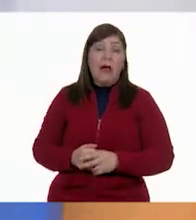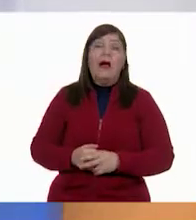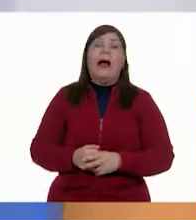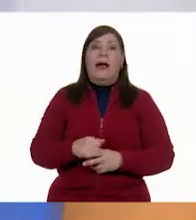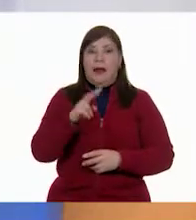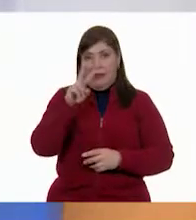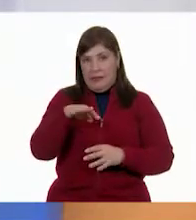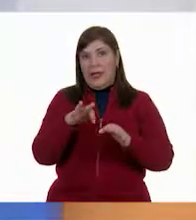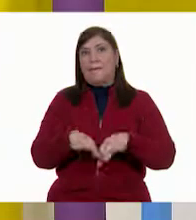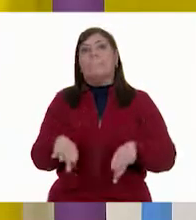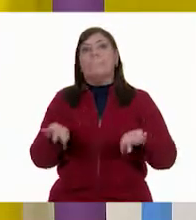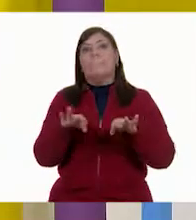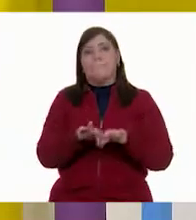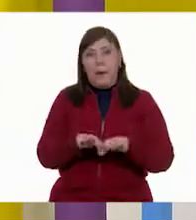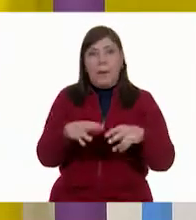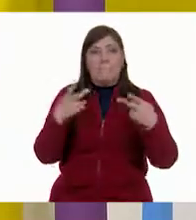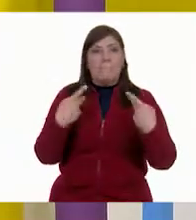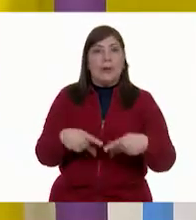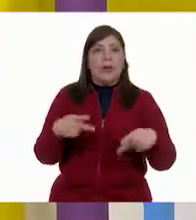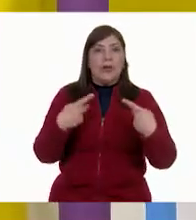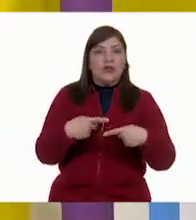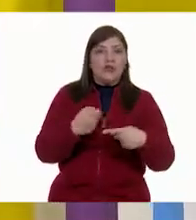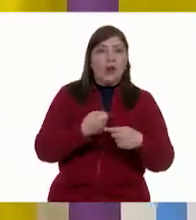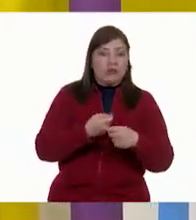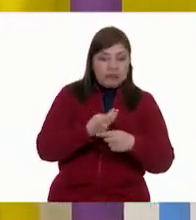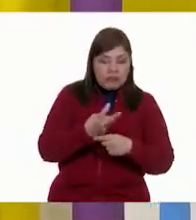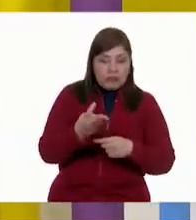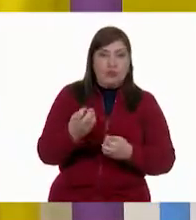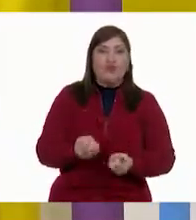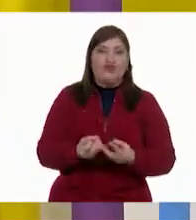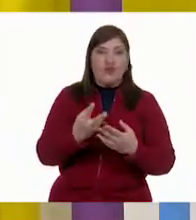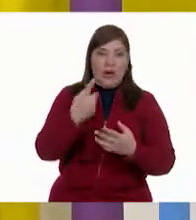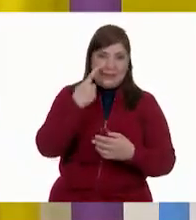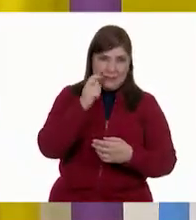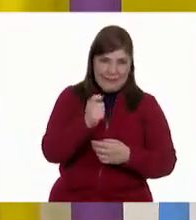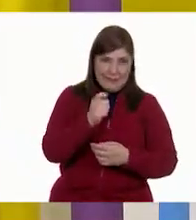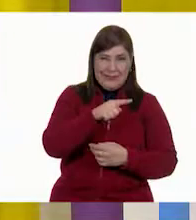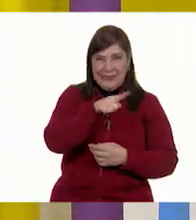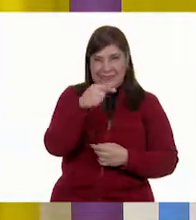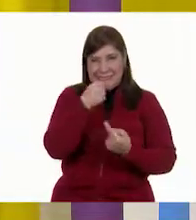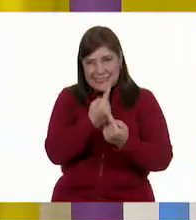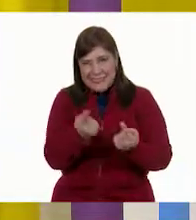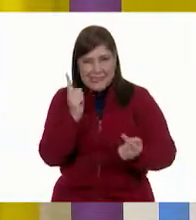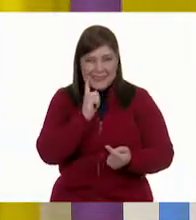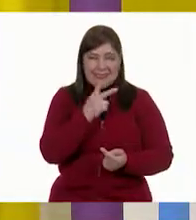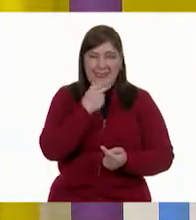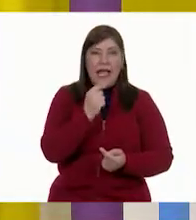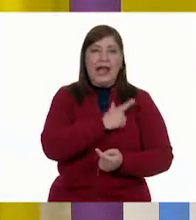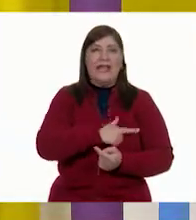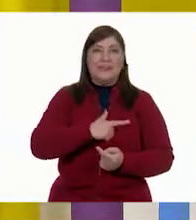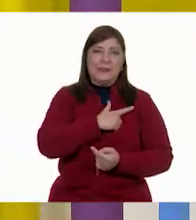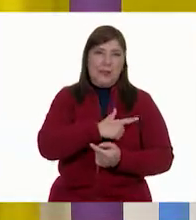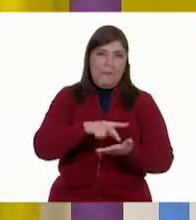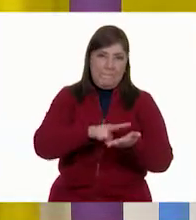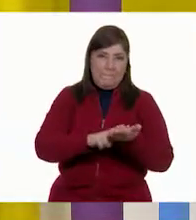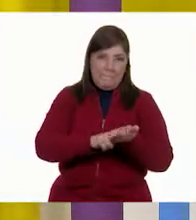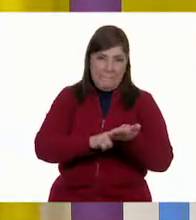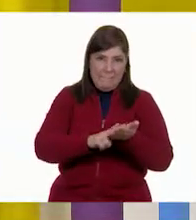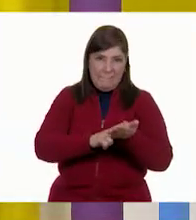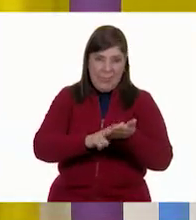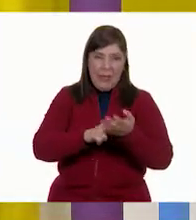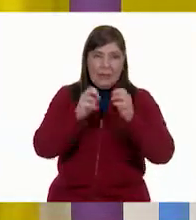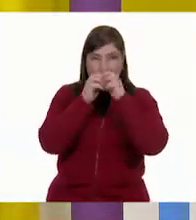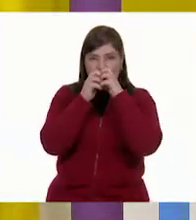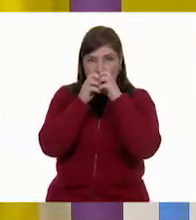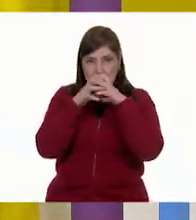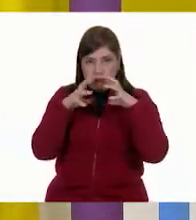el número de personas que acabo yo de ver que les gusta, bueno, de niñas y de niños que les gusta el color verde en los globos